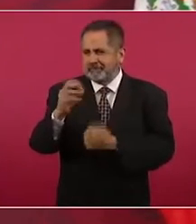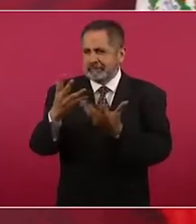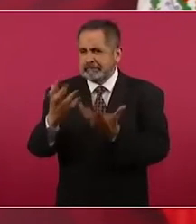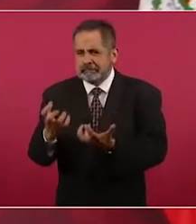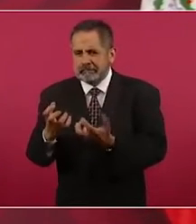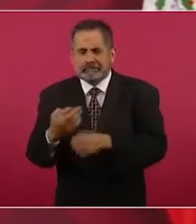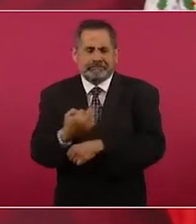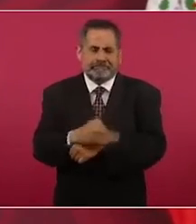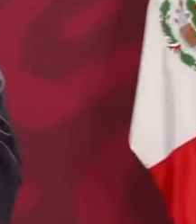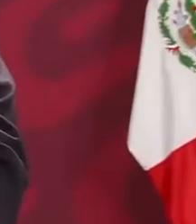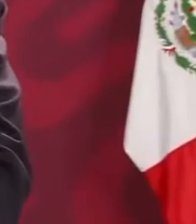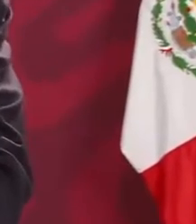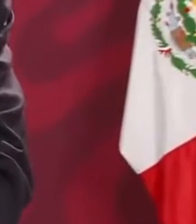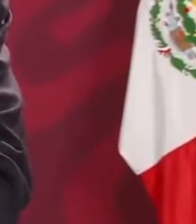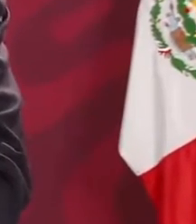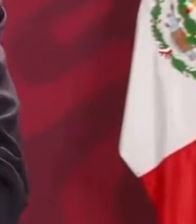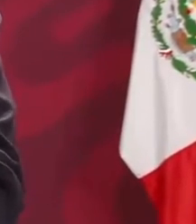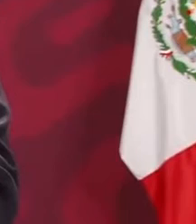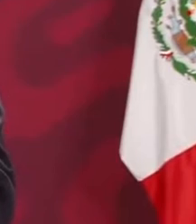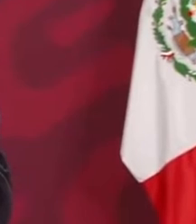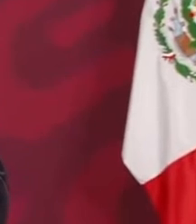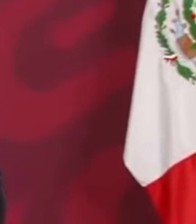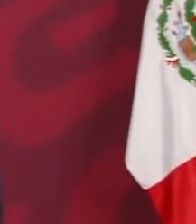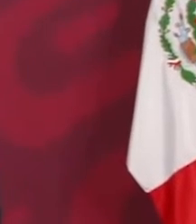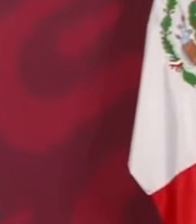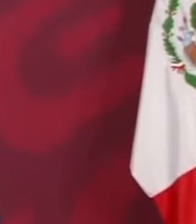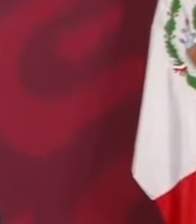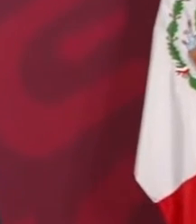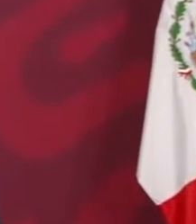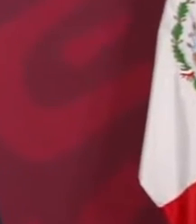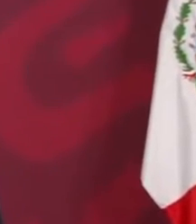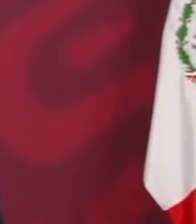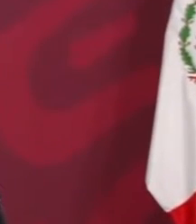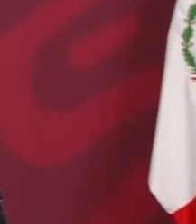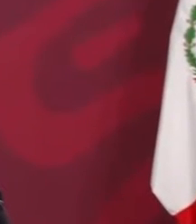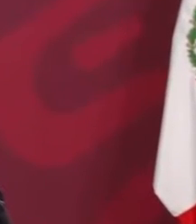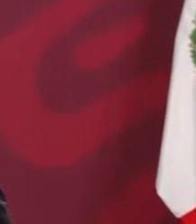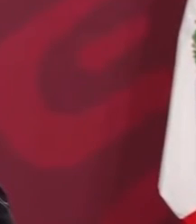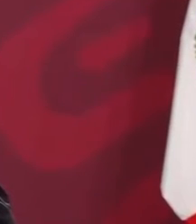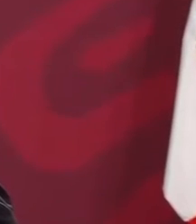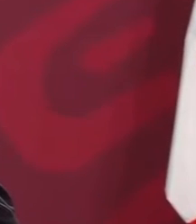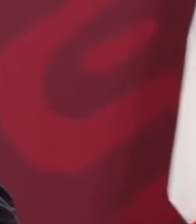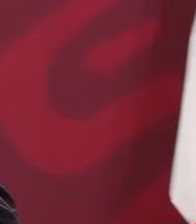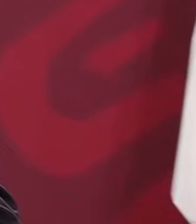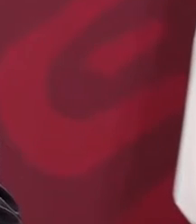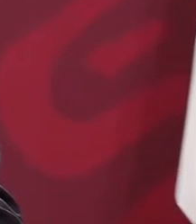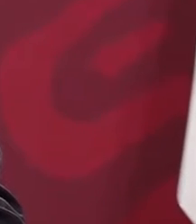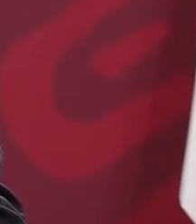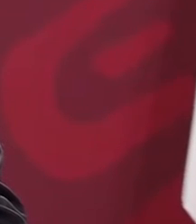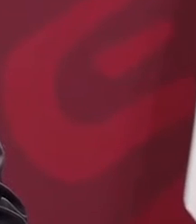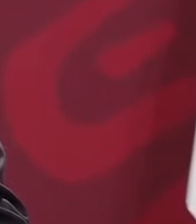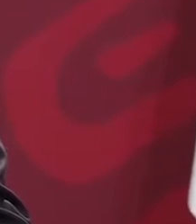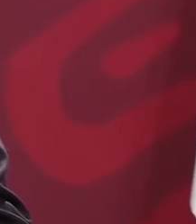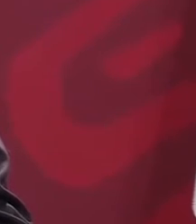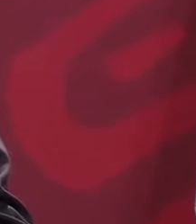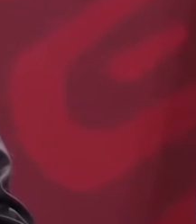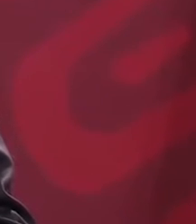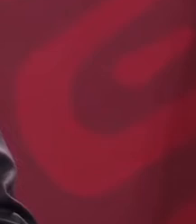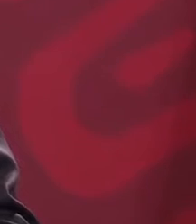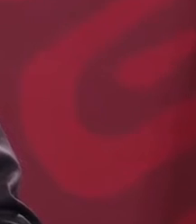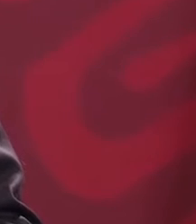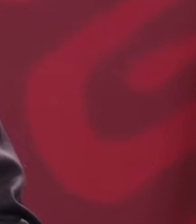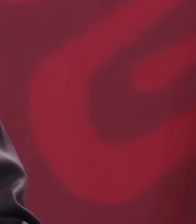comiencen las lluvias y que se deje de padecer la